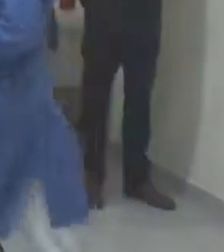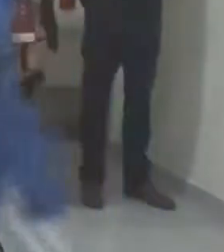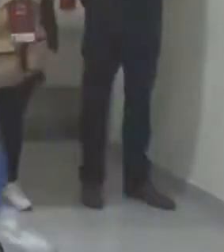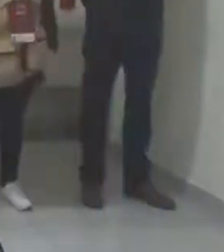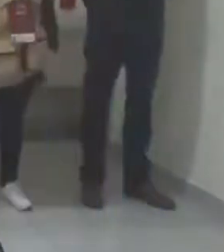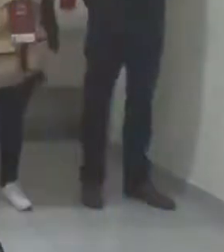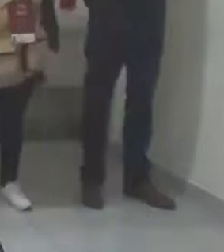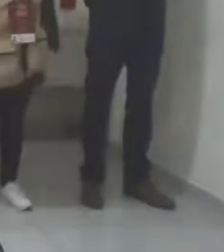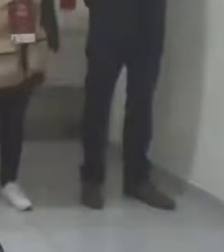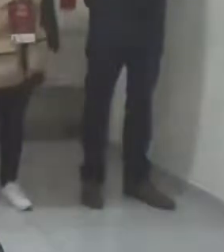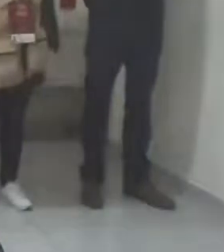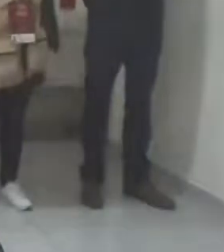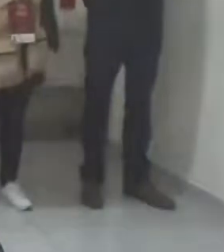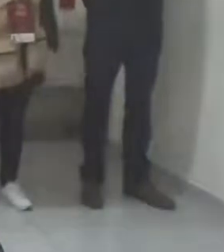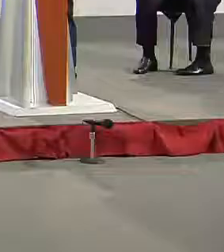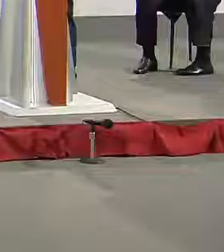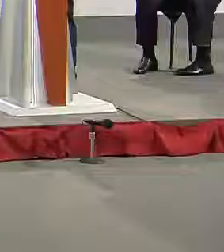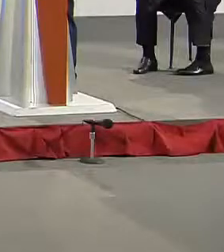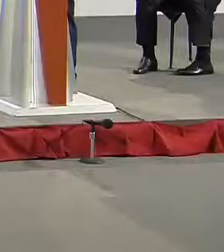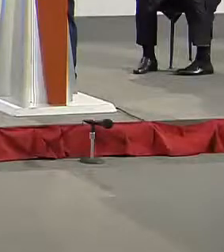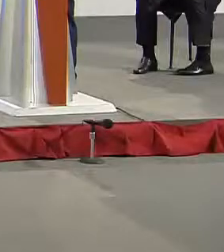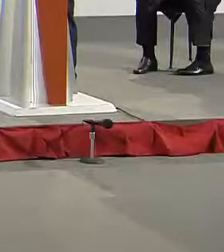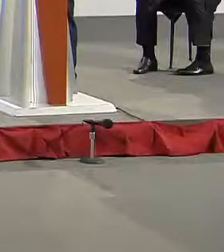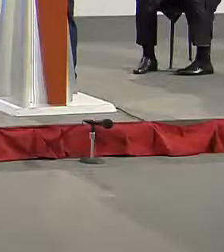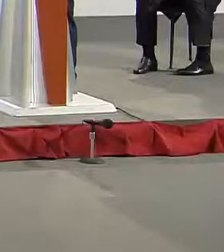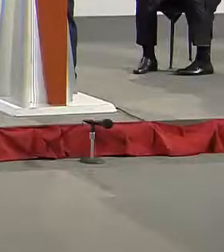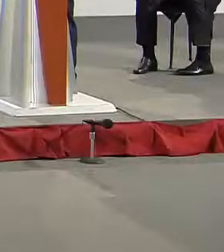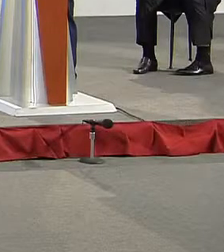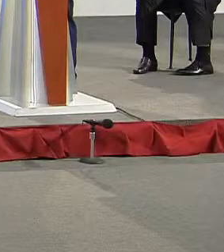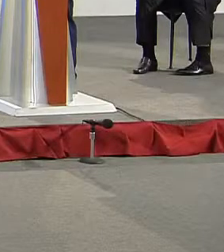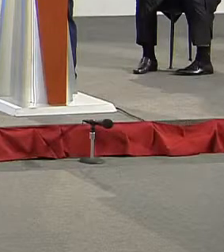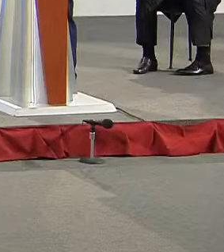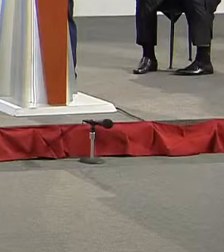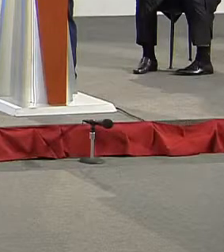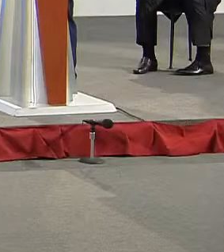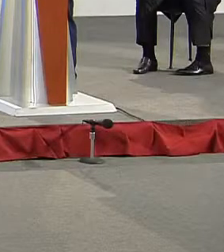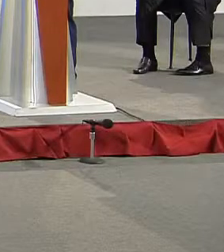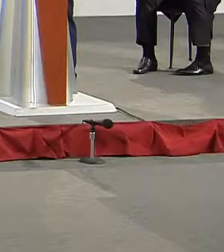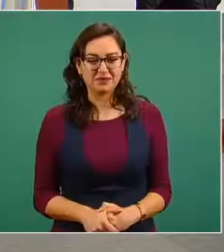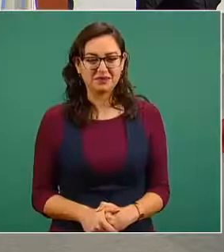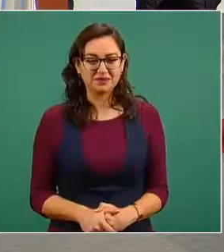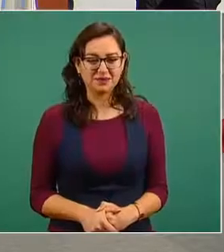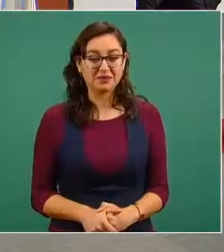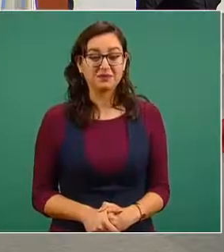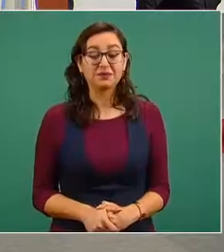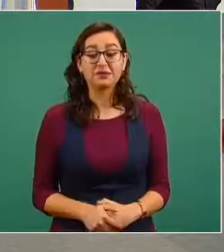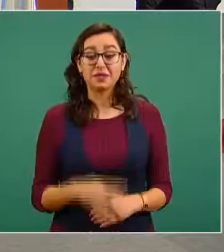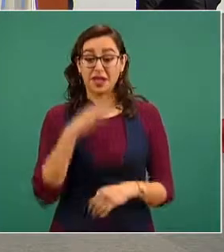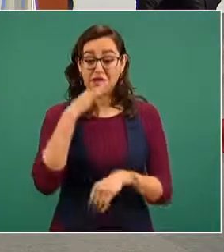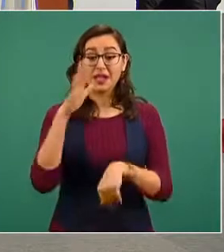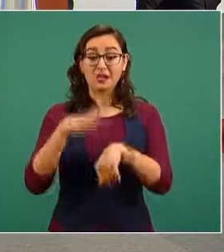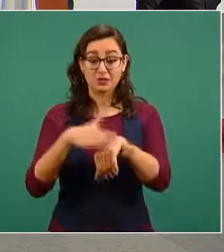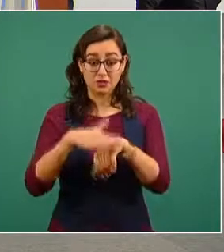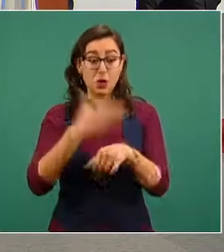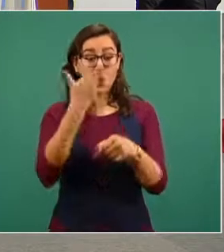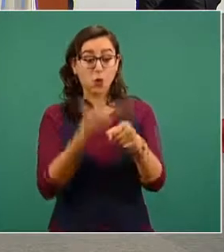todos los que están salvando vidas en los hospitales COVID